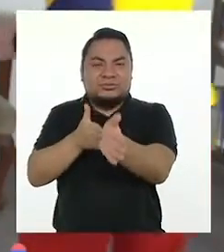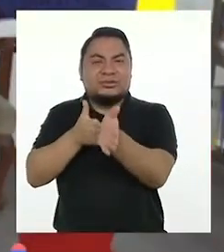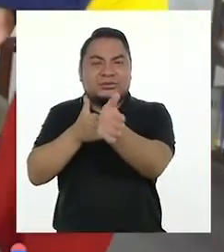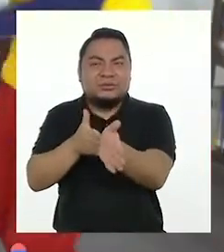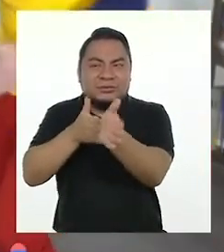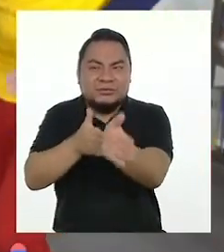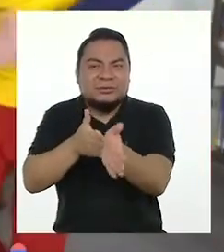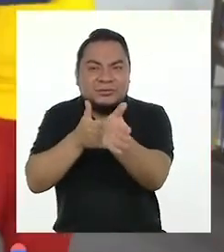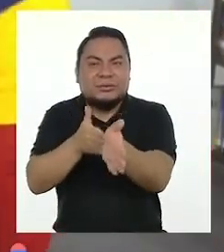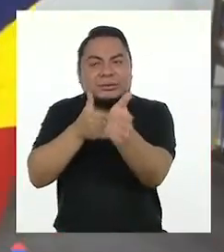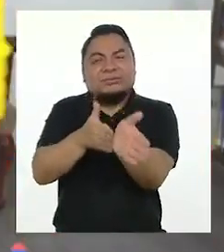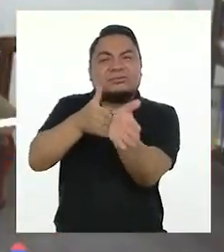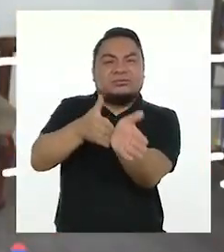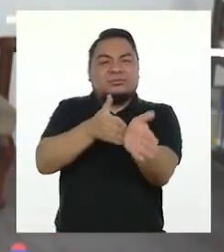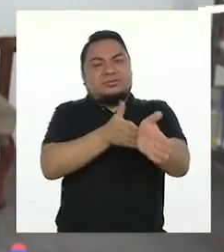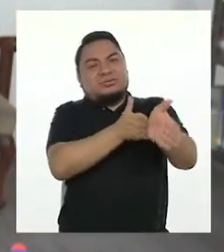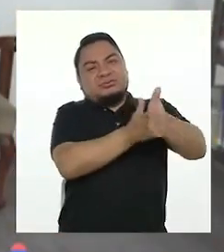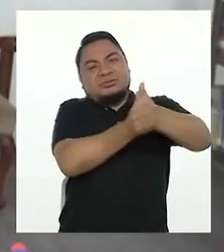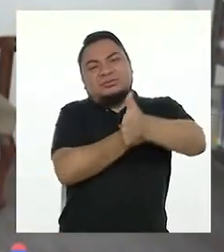¡Me voy en mi tren!